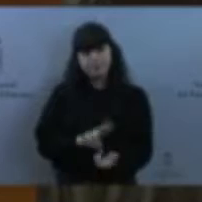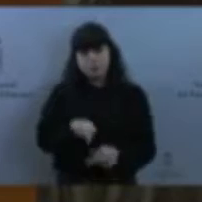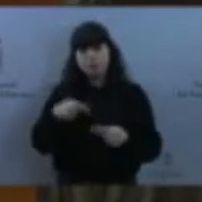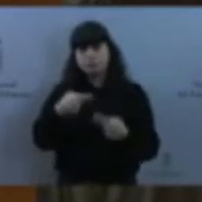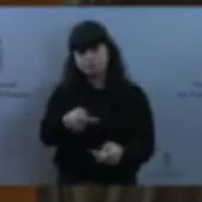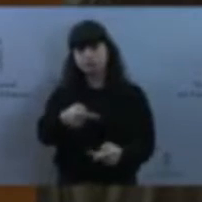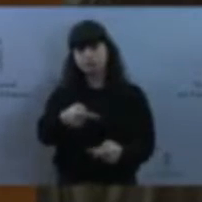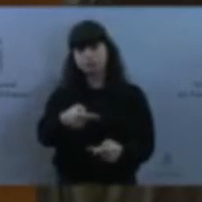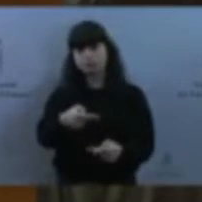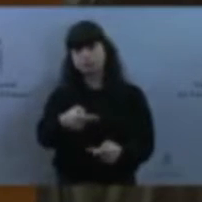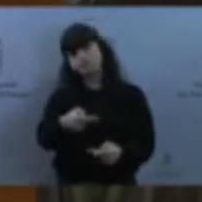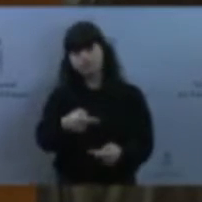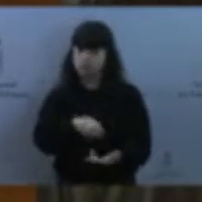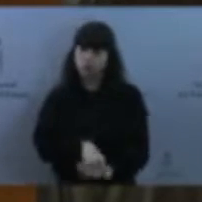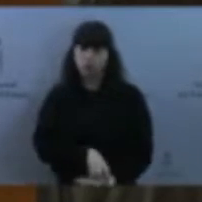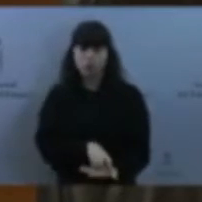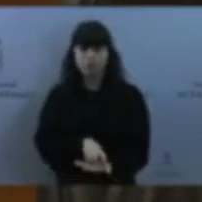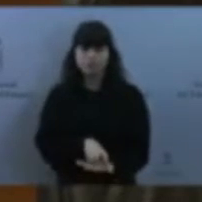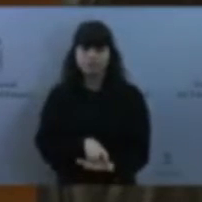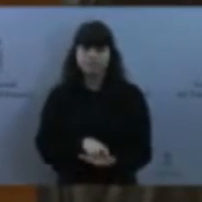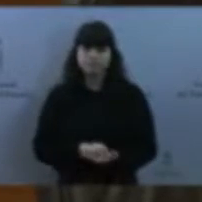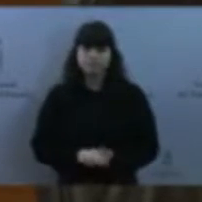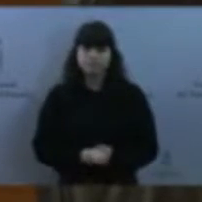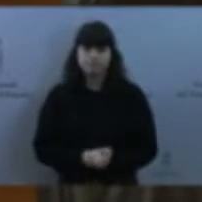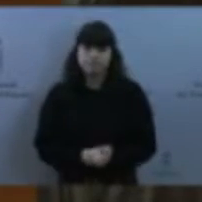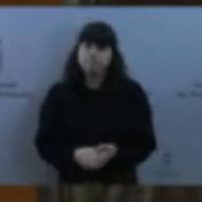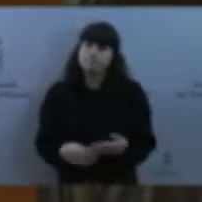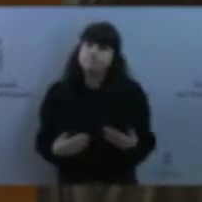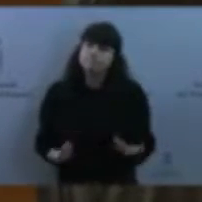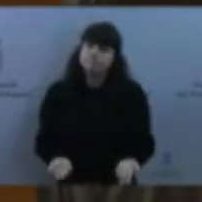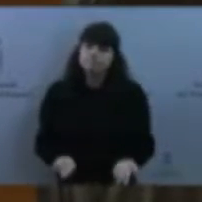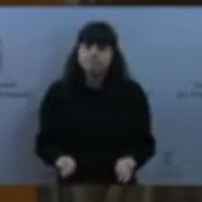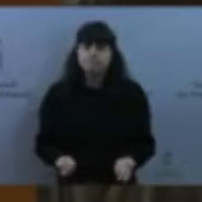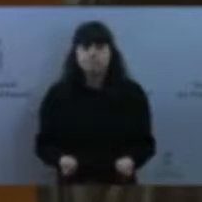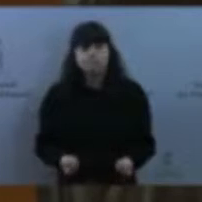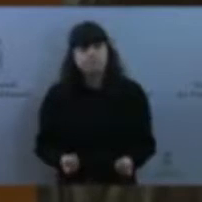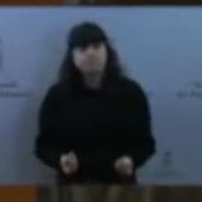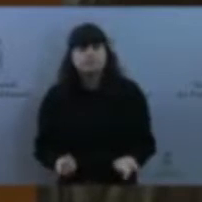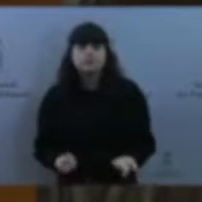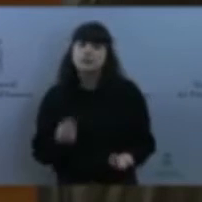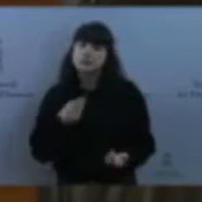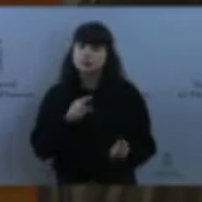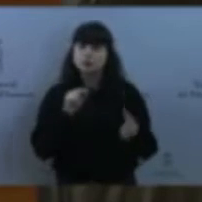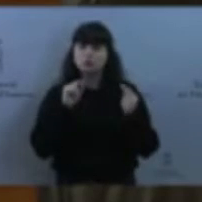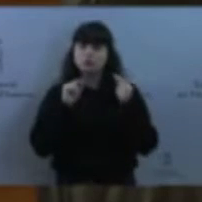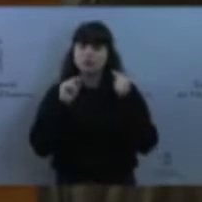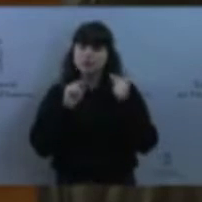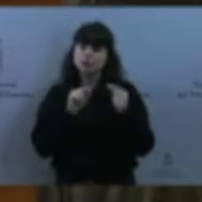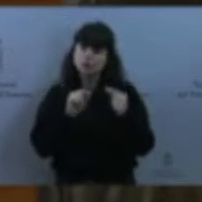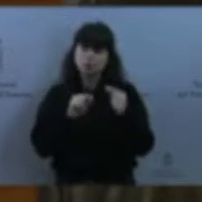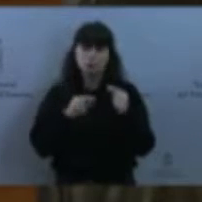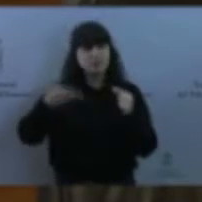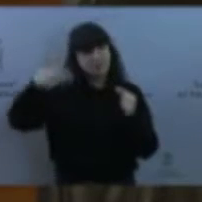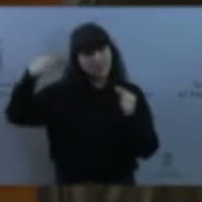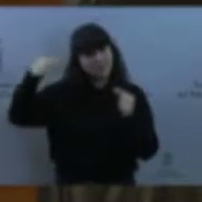Y no crea. Ha suscitado una discusión sobre otra que ya teníamos y unas conversaciones que mantenemos con ENCE